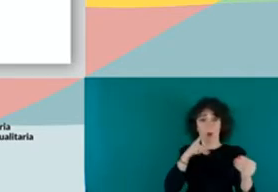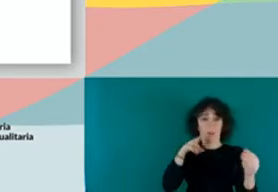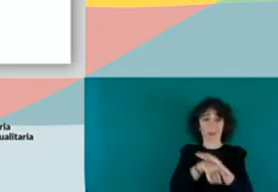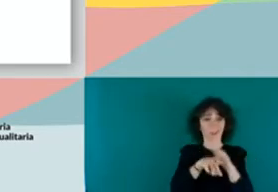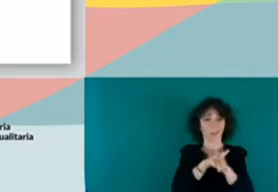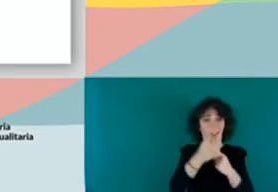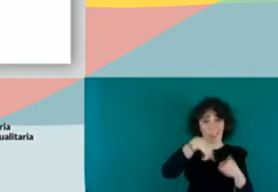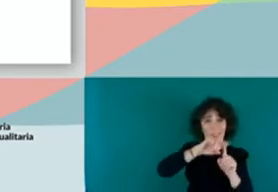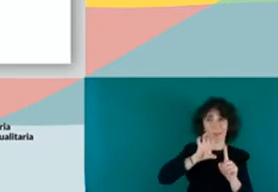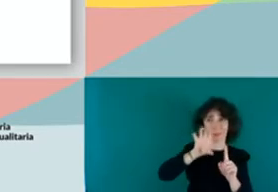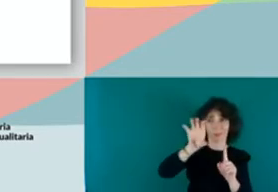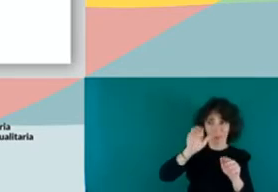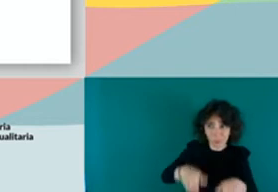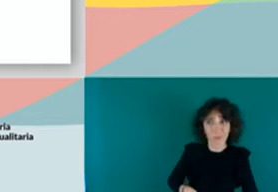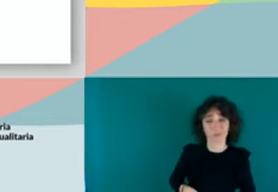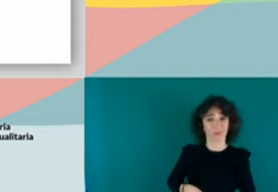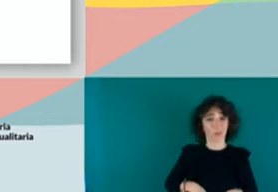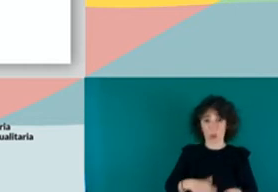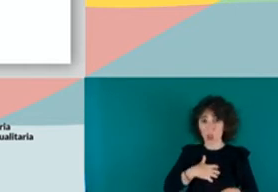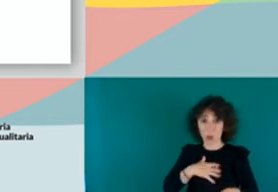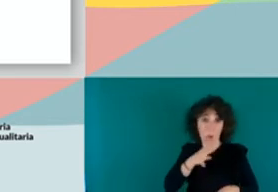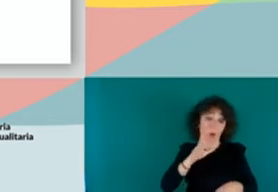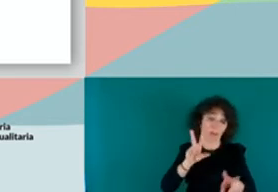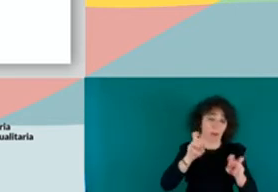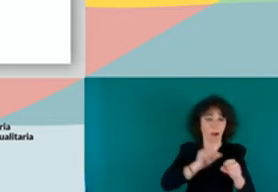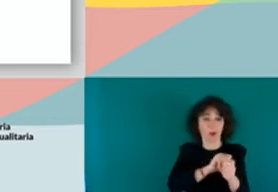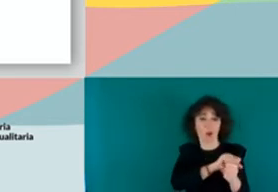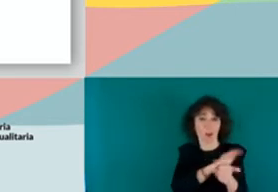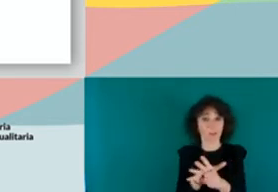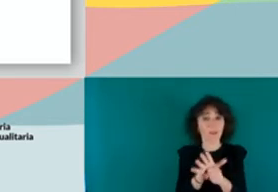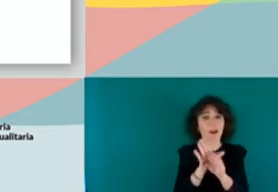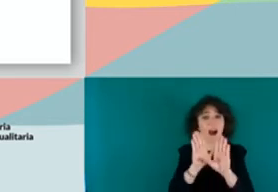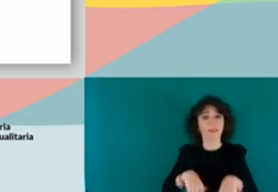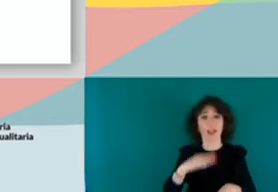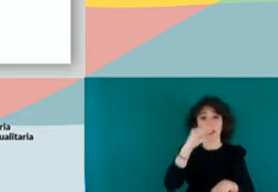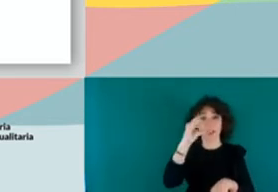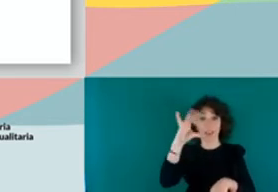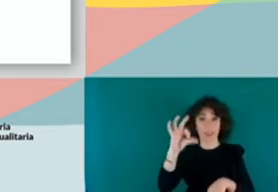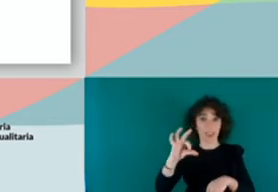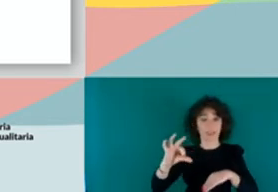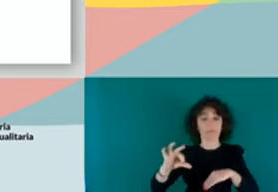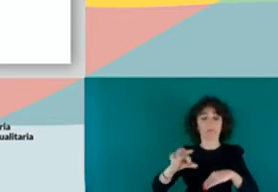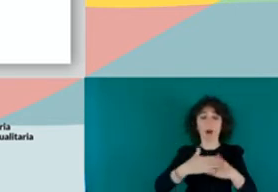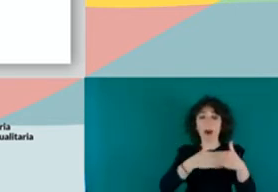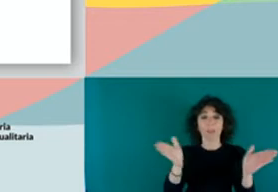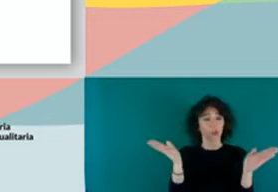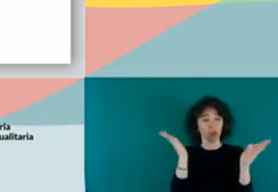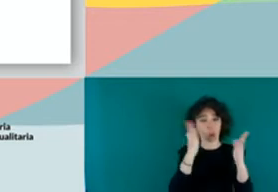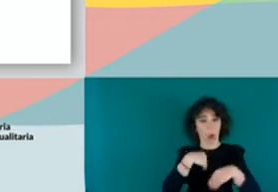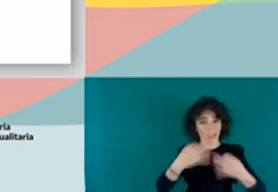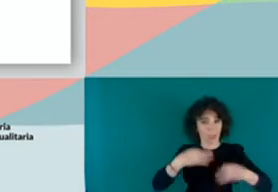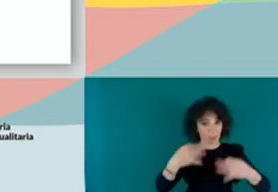por el coronavirus, no han estado activos los CIE siempre. Pero anteriormente,